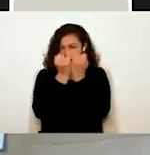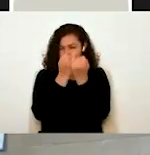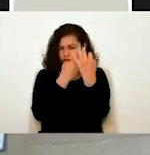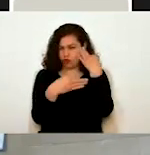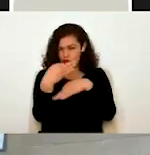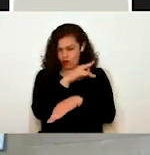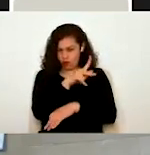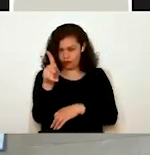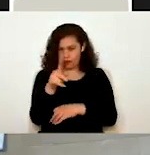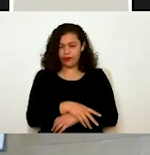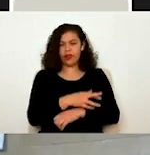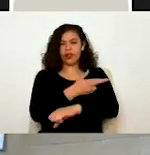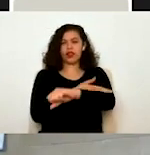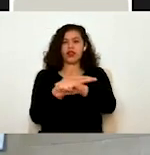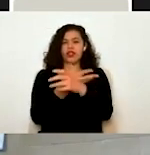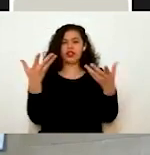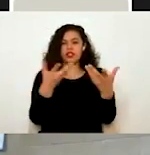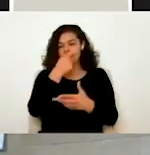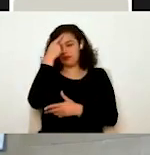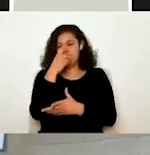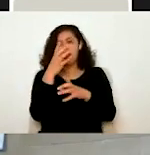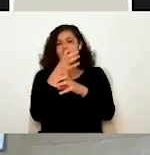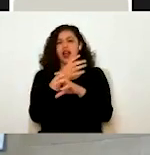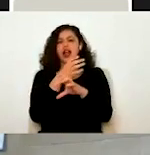Vamos a realizar un trámite de enajenación de bienes.